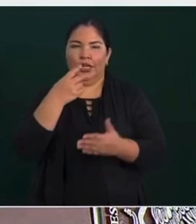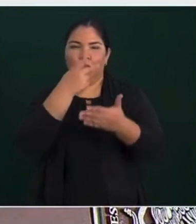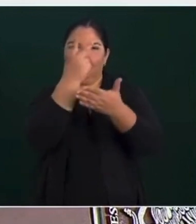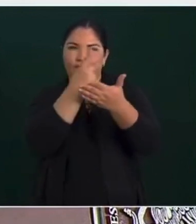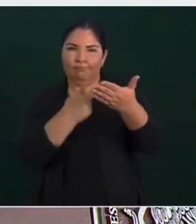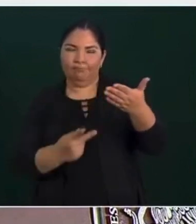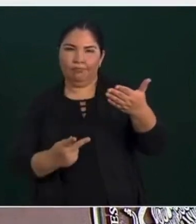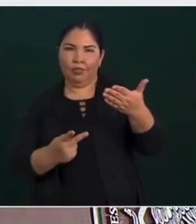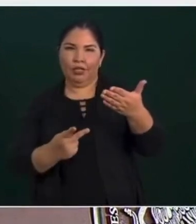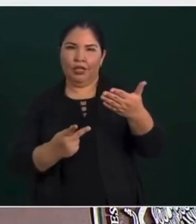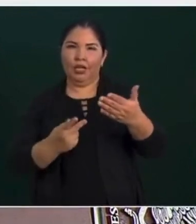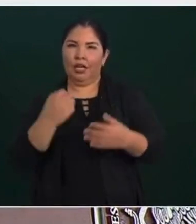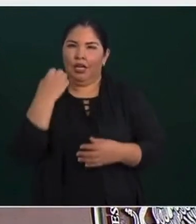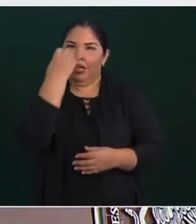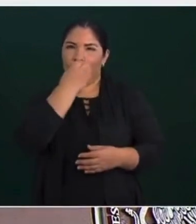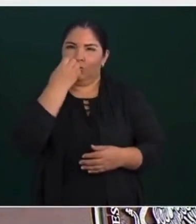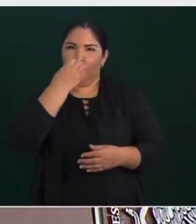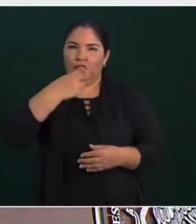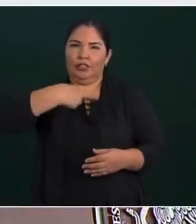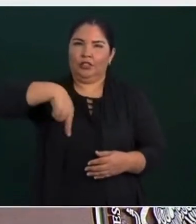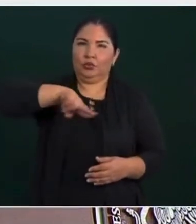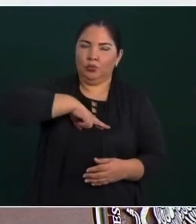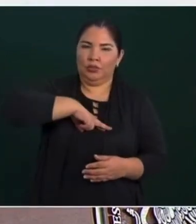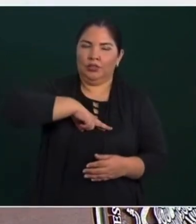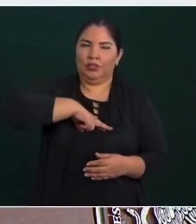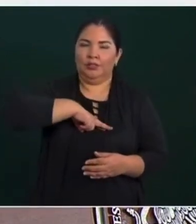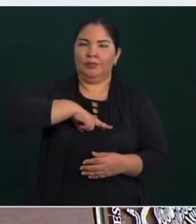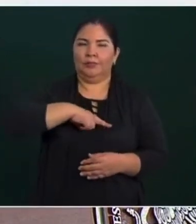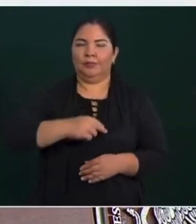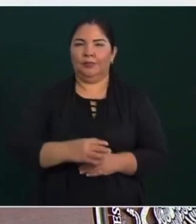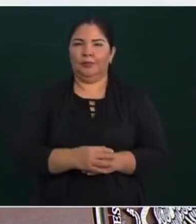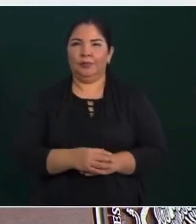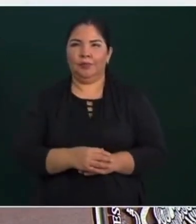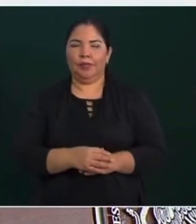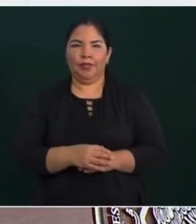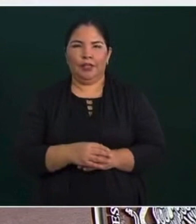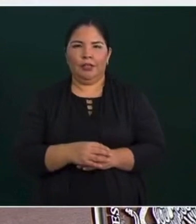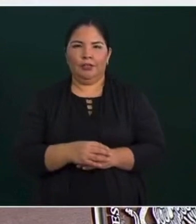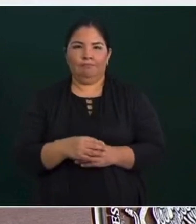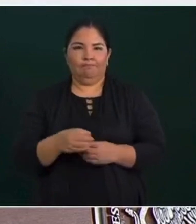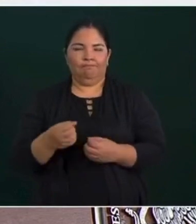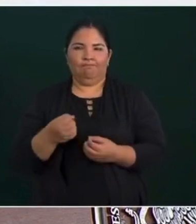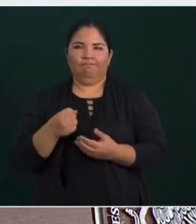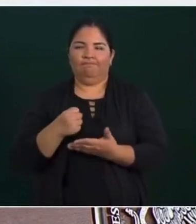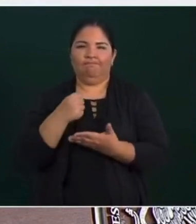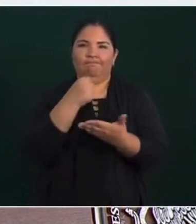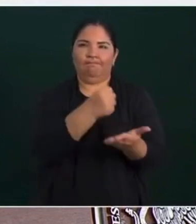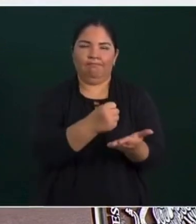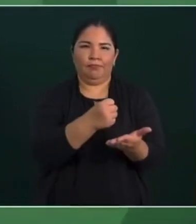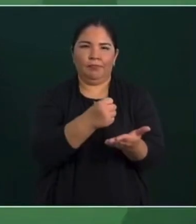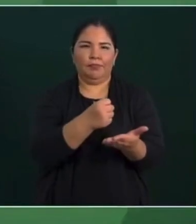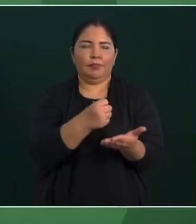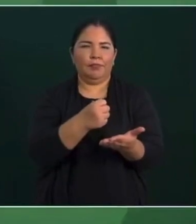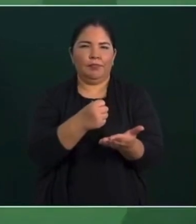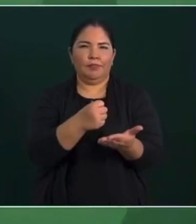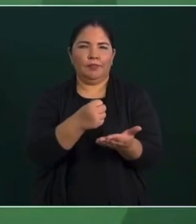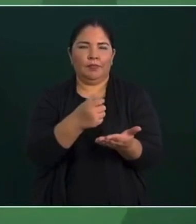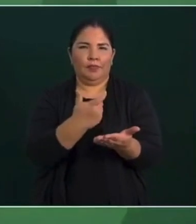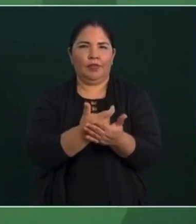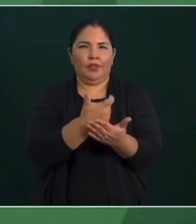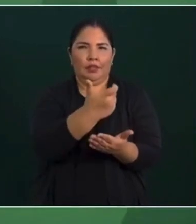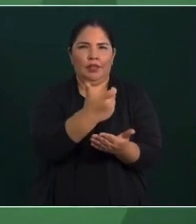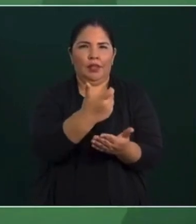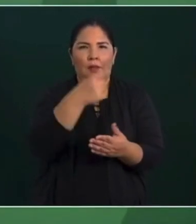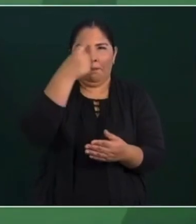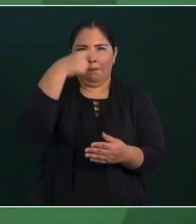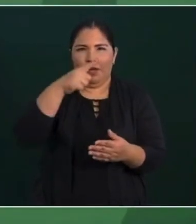La Escuela es Nuestra, reciben su presupuesto para